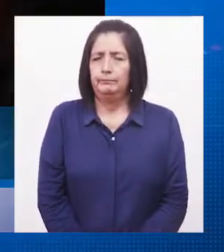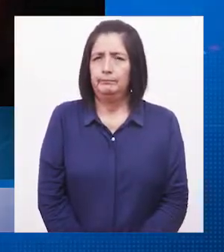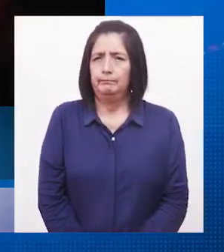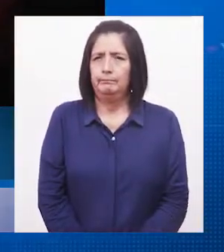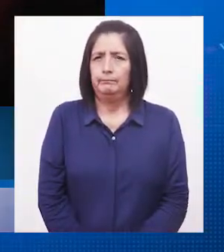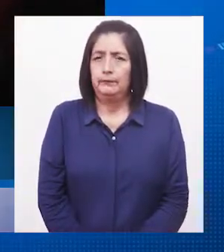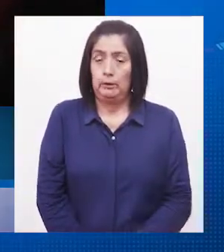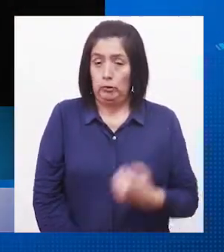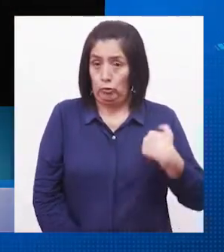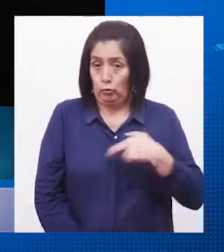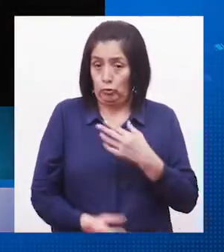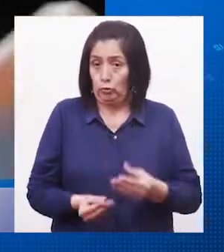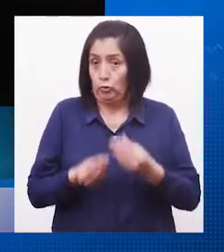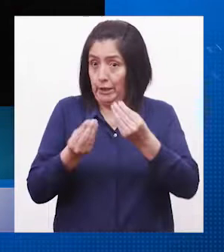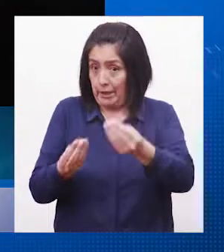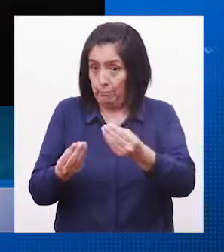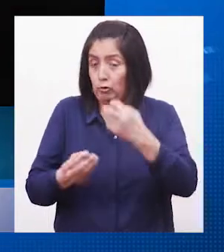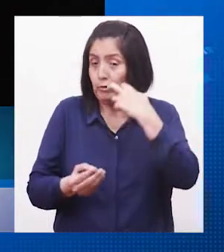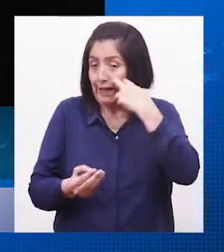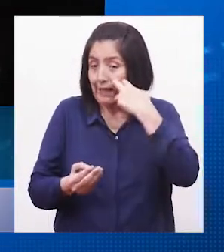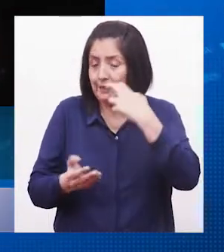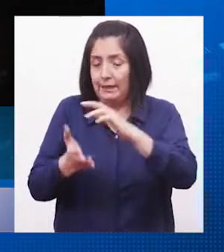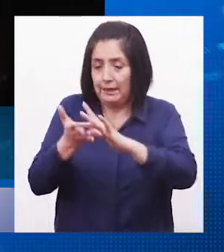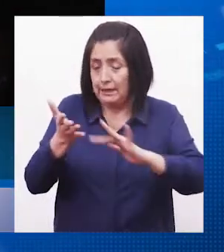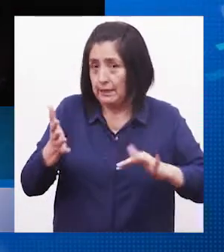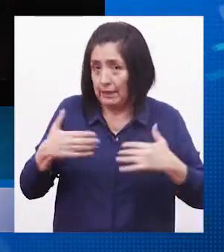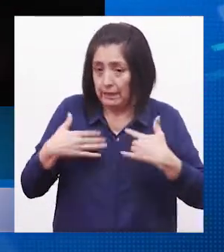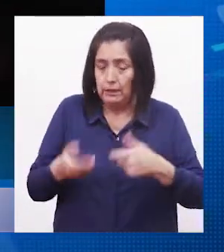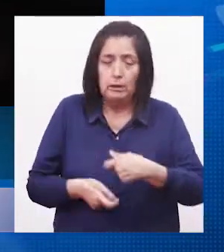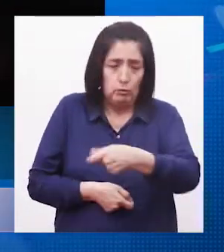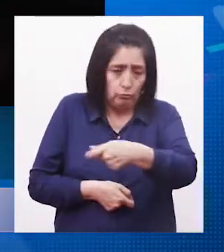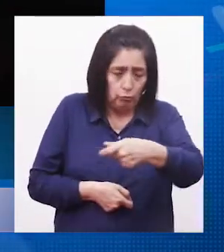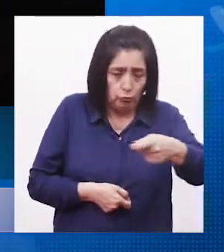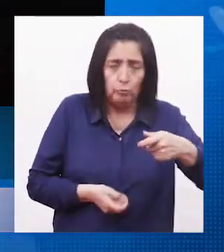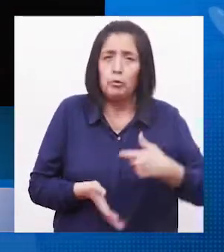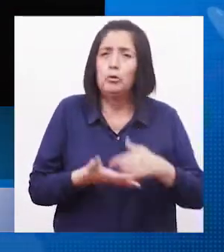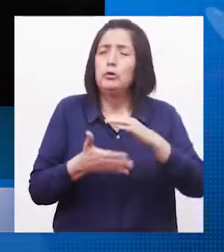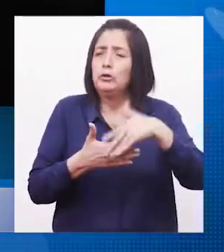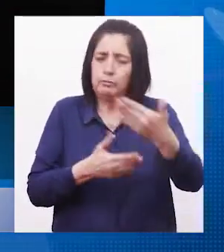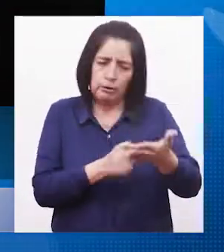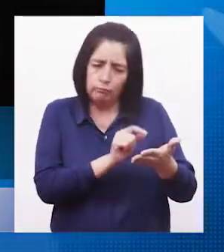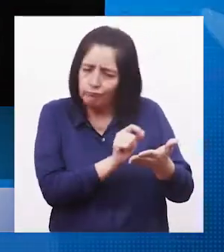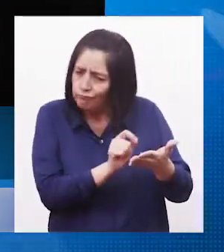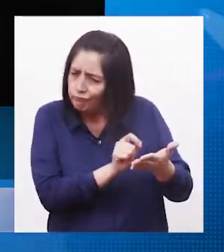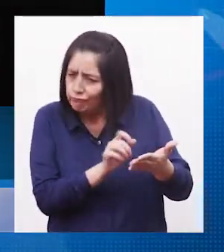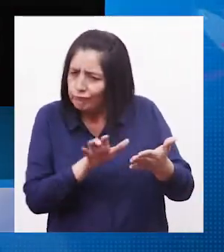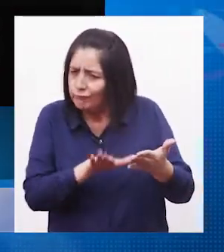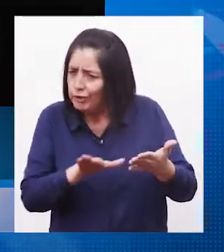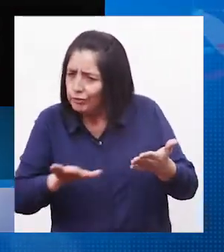Les entregamos el charqui de sangre, lo distribuimos y hacemos el seguimiento a los niños con anemia.